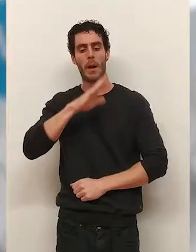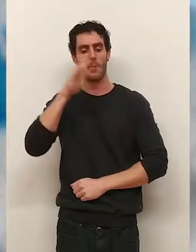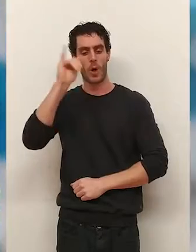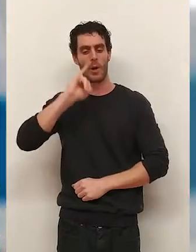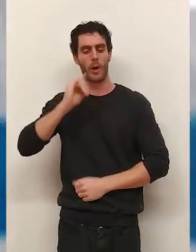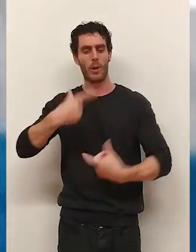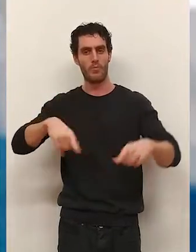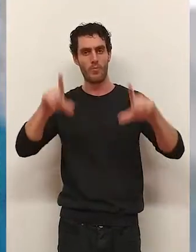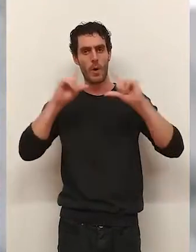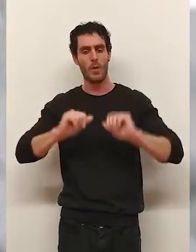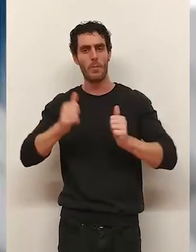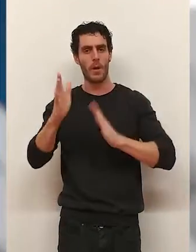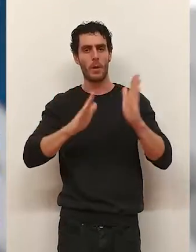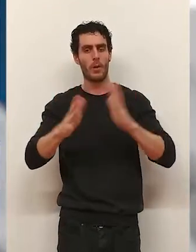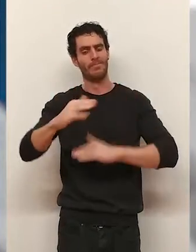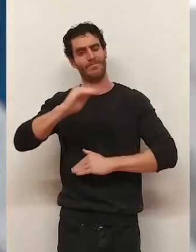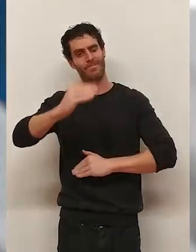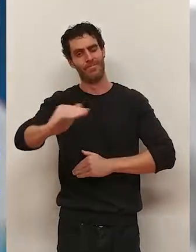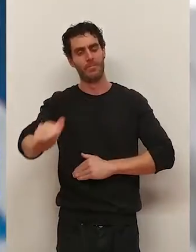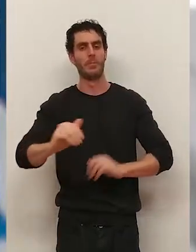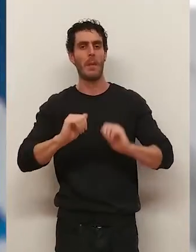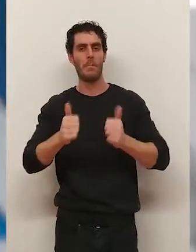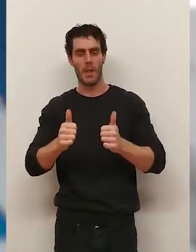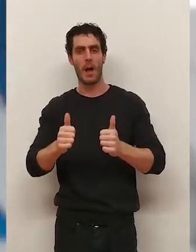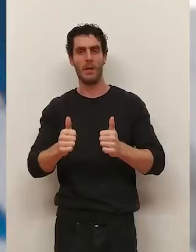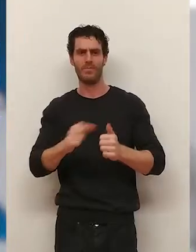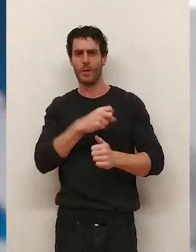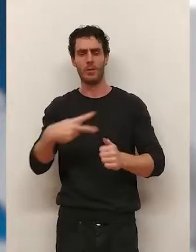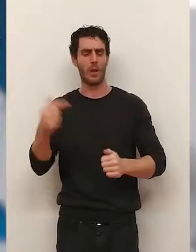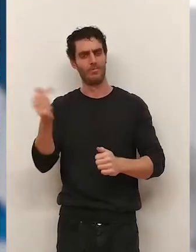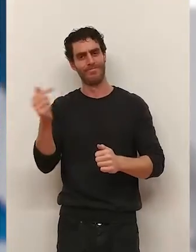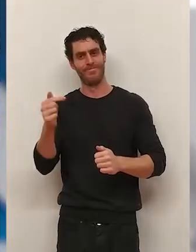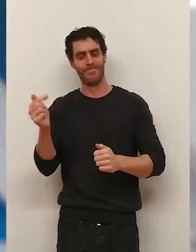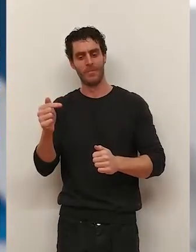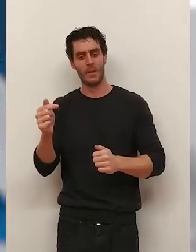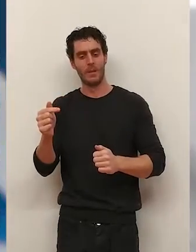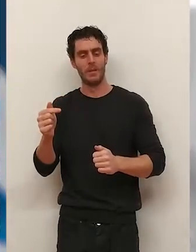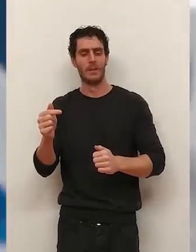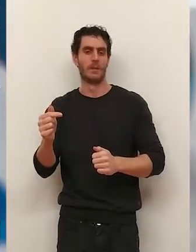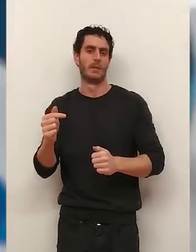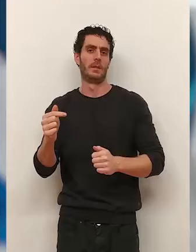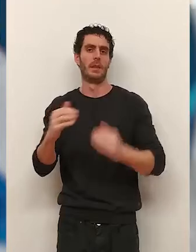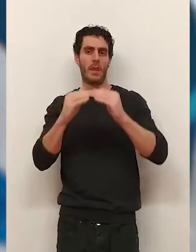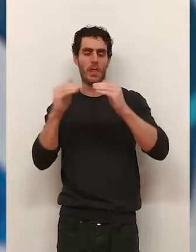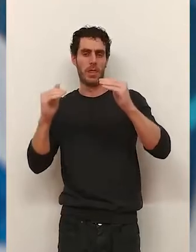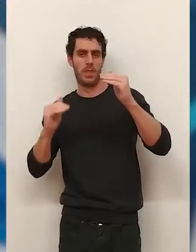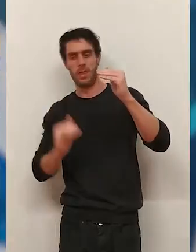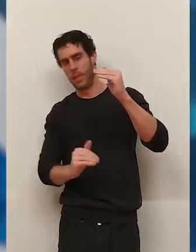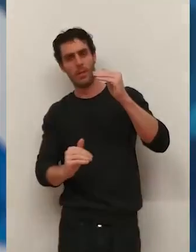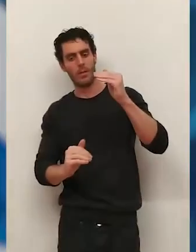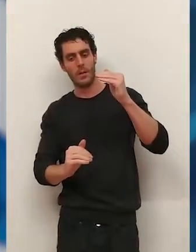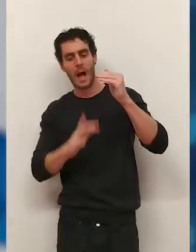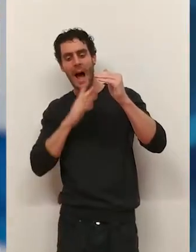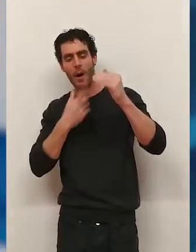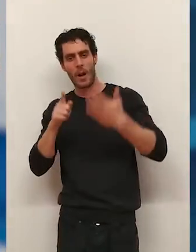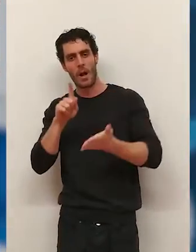es que los riojanos han protagonizado un arranque de temporada irregular. Empezaron el curso con muy malos resultados que les colocaron ante penúltimos